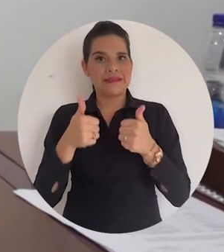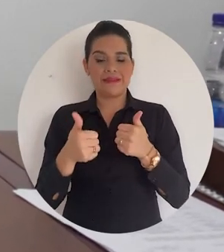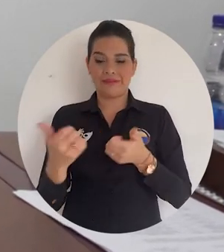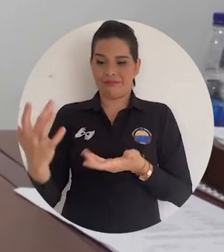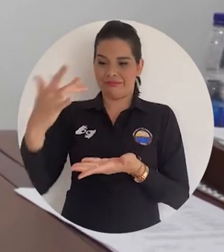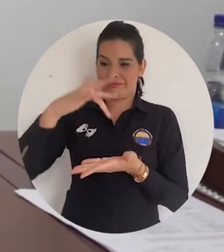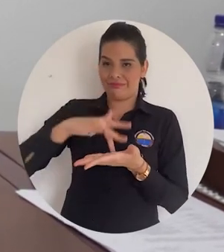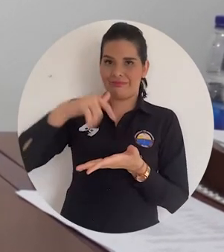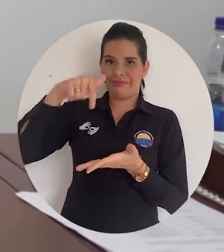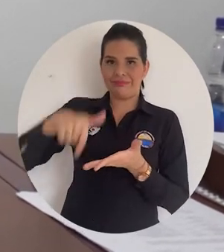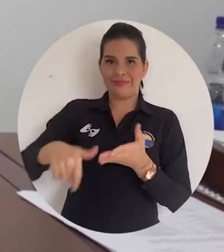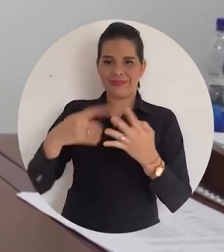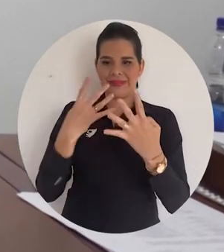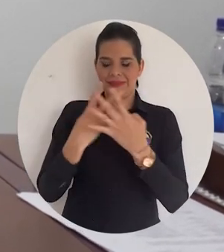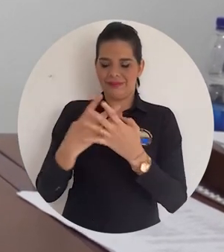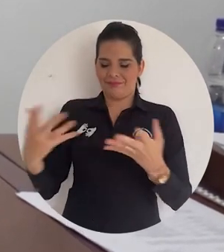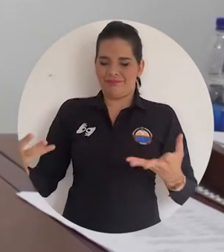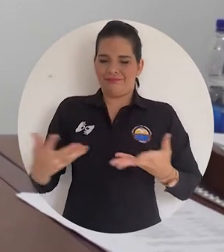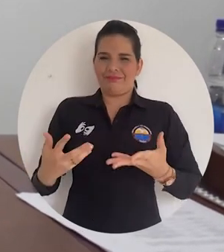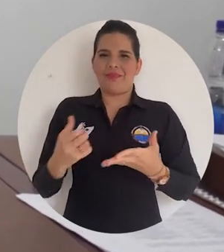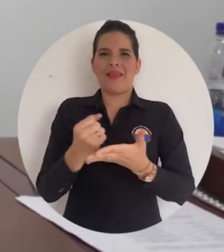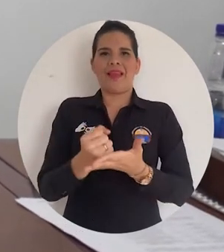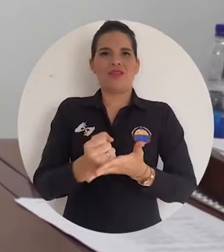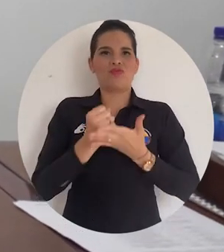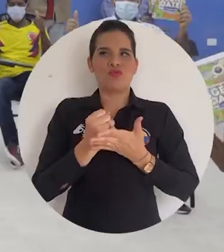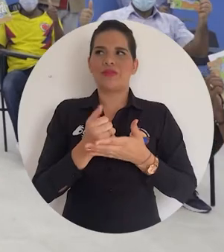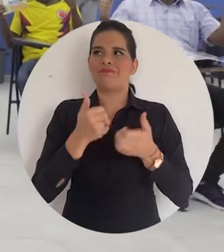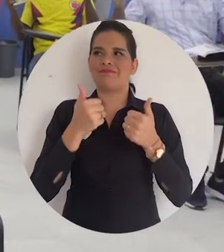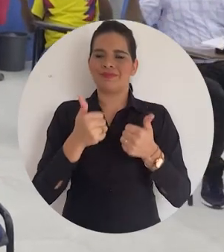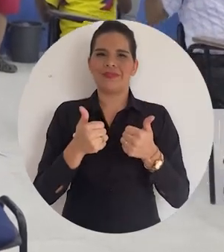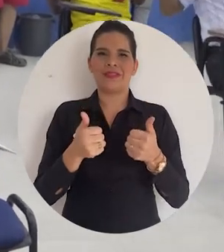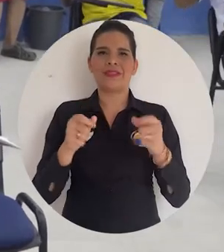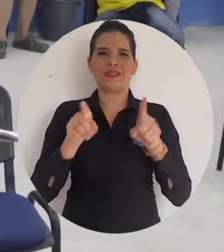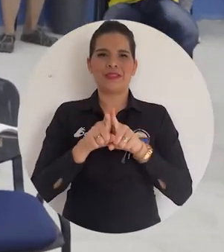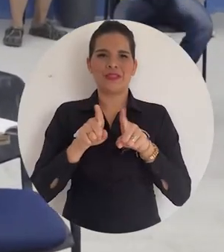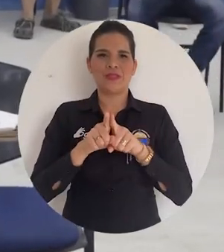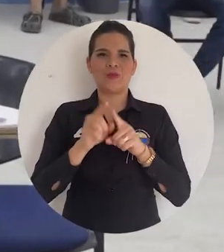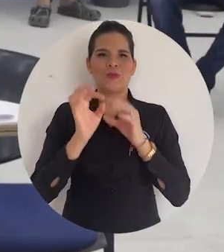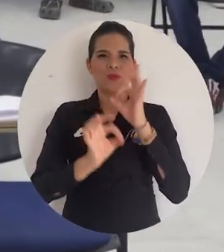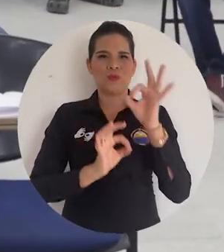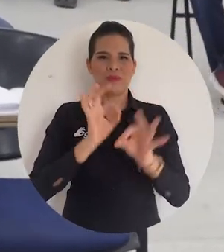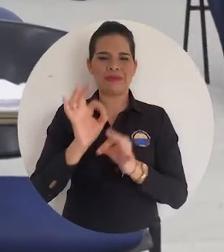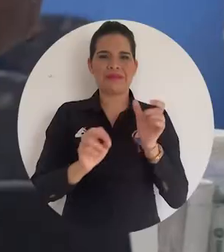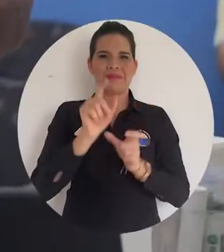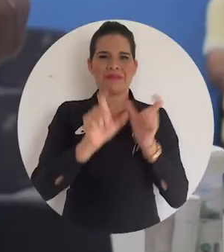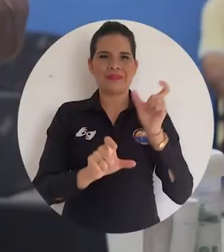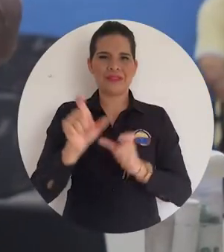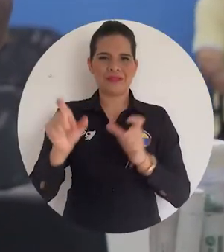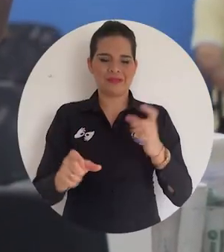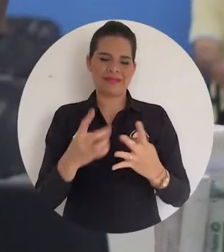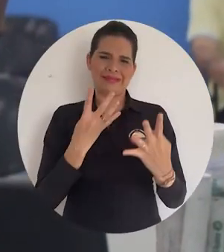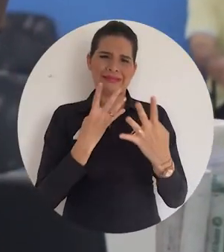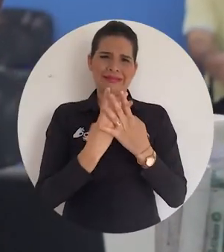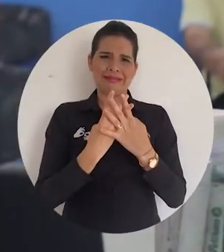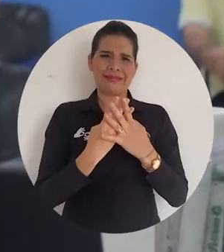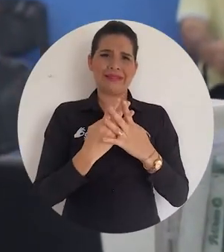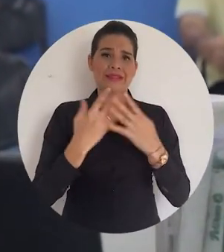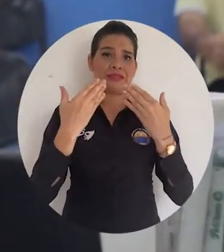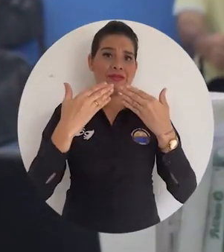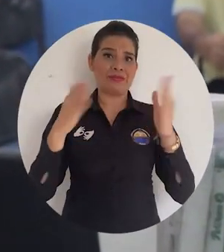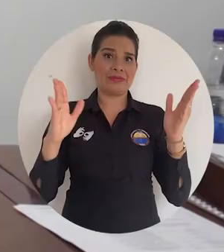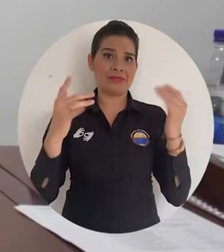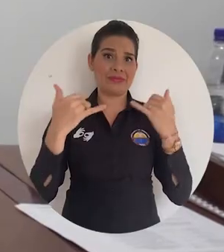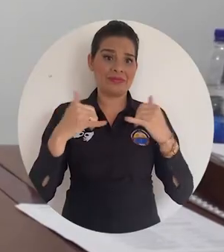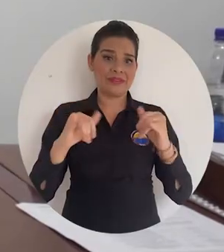establecimiento todas las posibilidades de que nuestros internos entren en proceso de resocialización y le